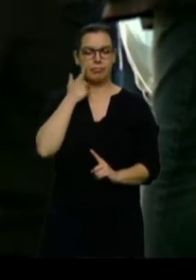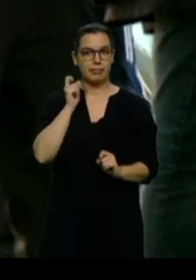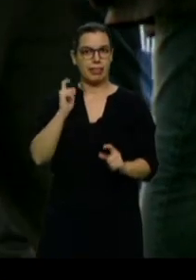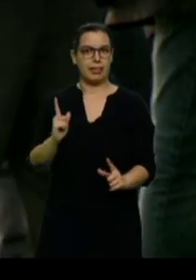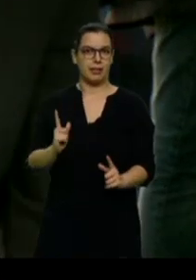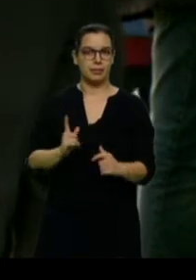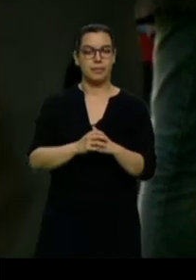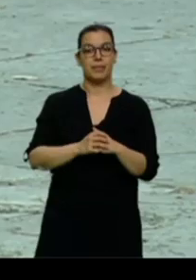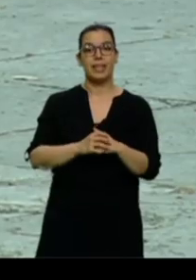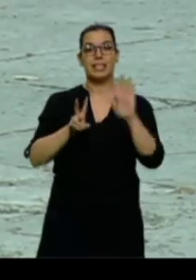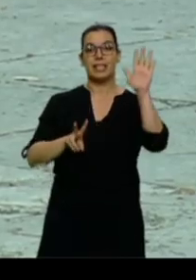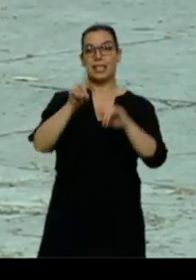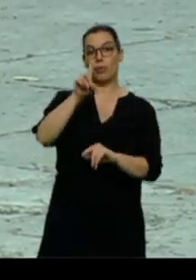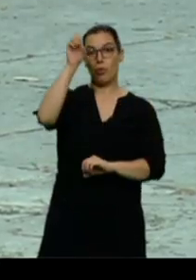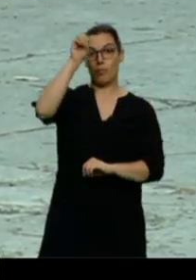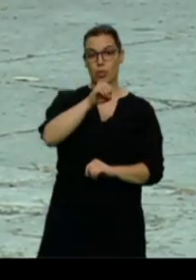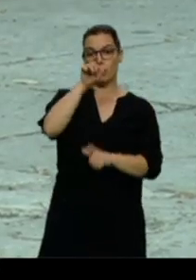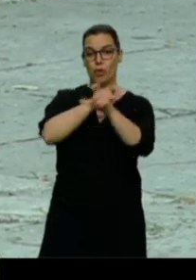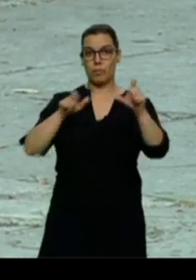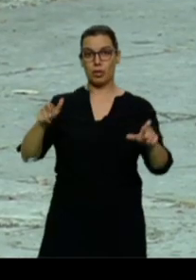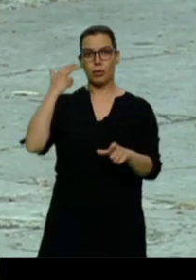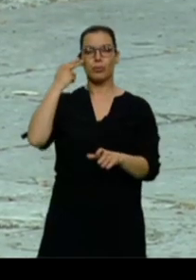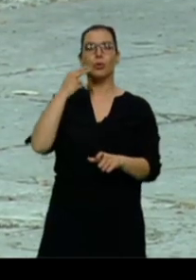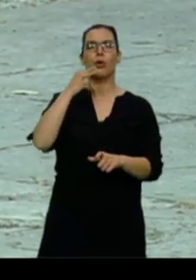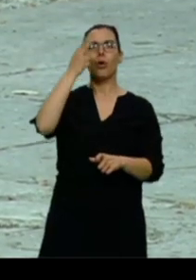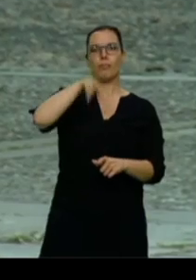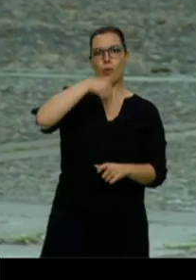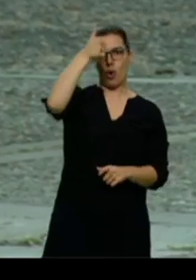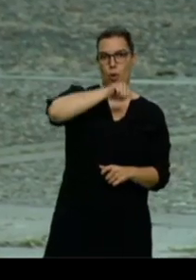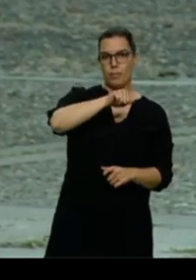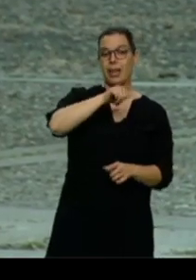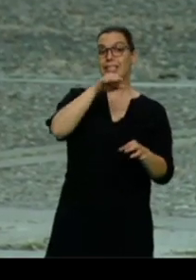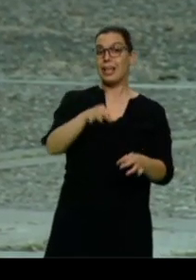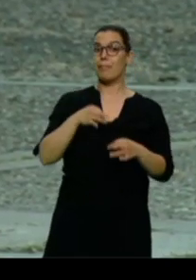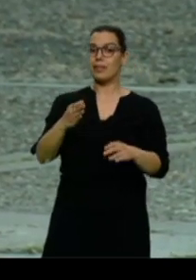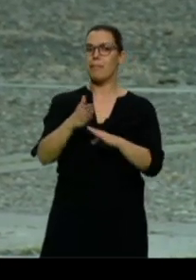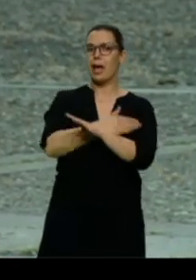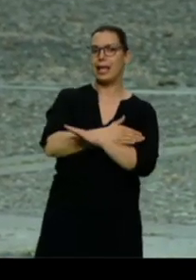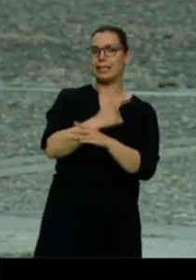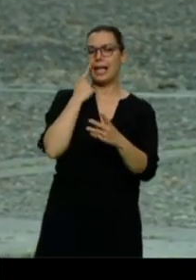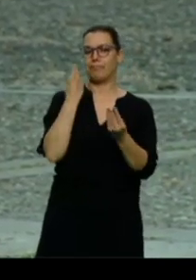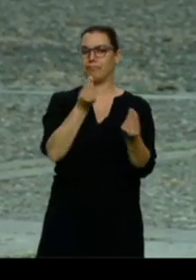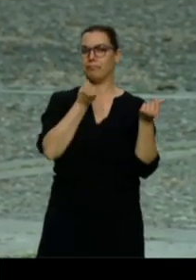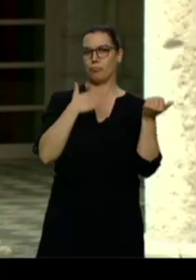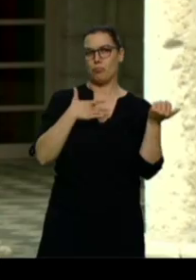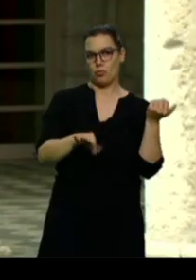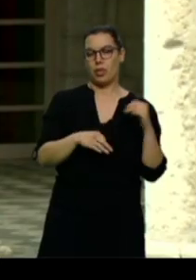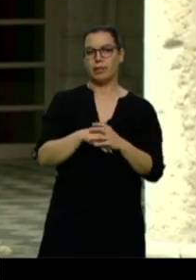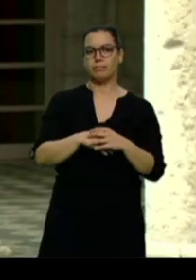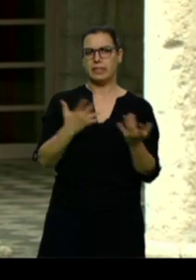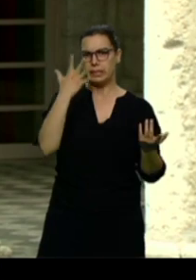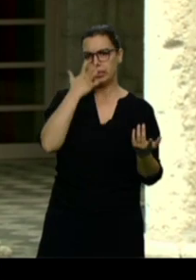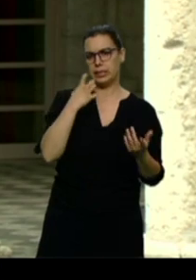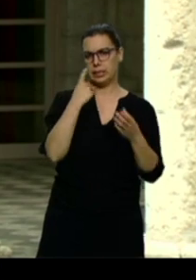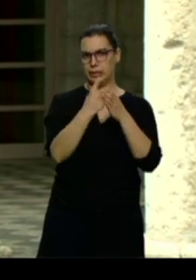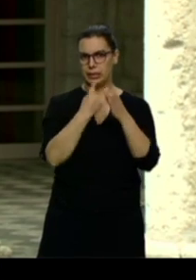% de quienes se quitan la vida son hombres y siempre emiten señales previas. Tristeza, el aislamiento, el dejar de hacer las